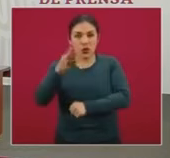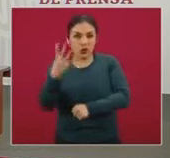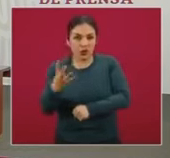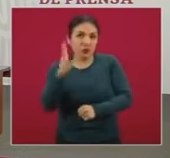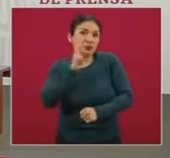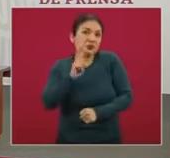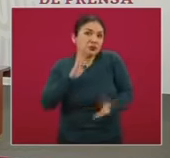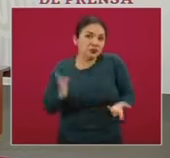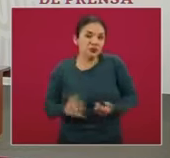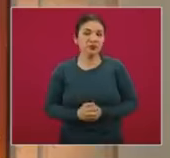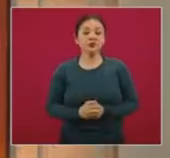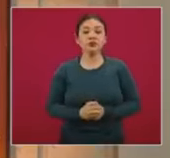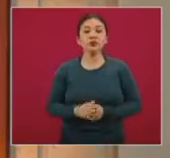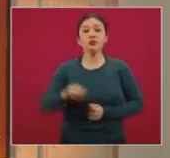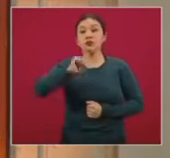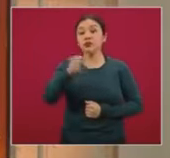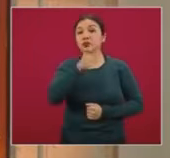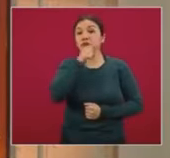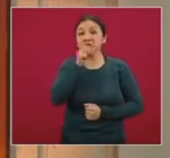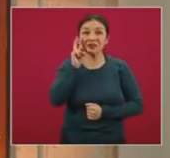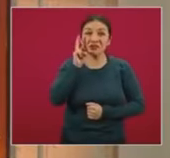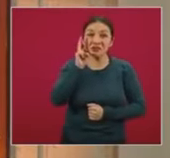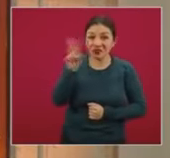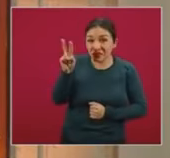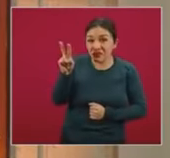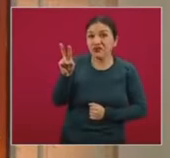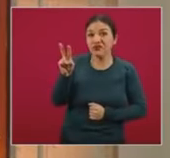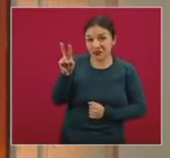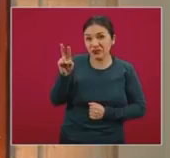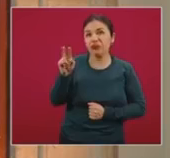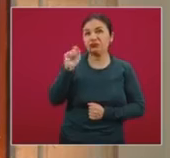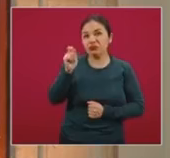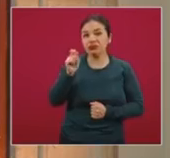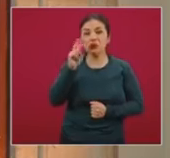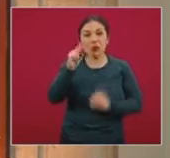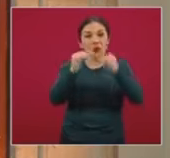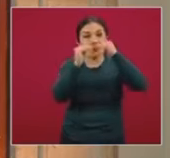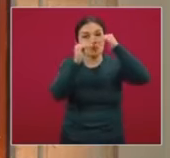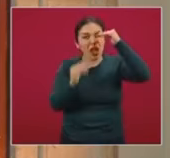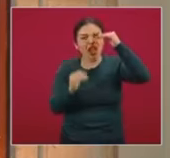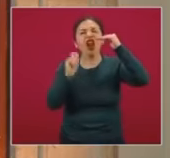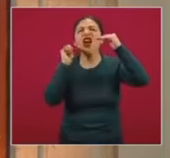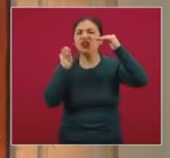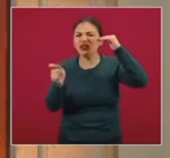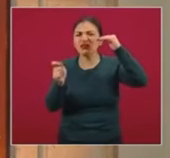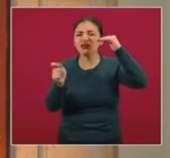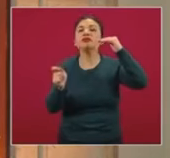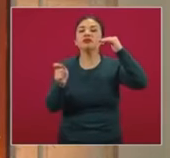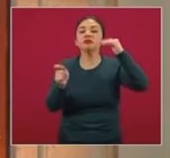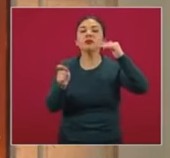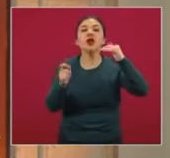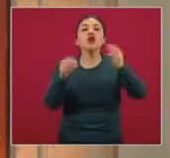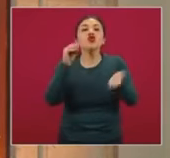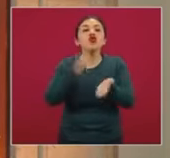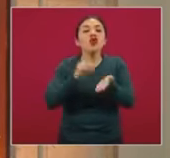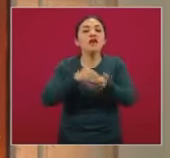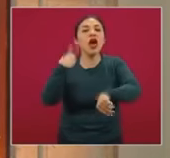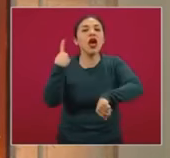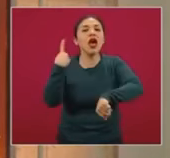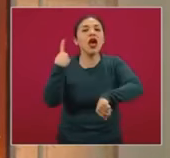44. Otro indicador que veíamos también habría con una disminución era precisamente el de casos activos